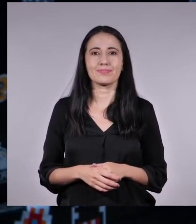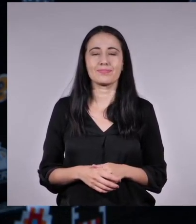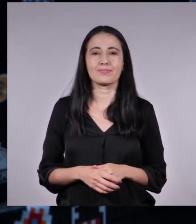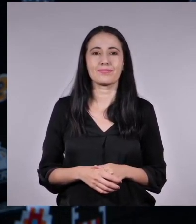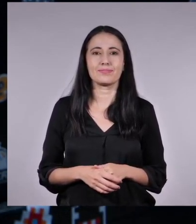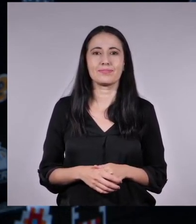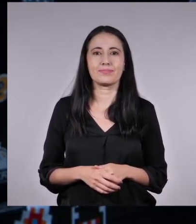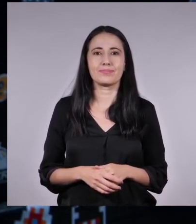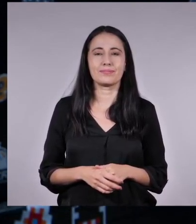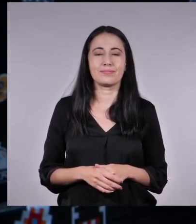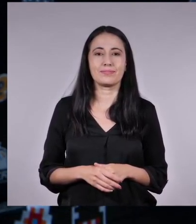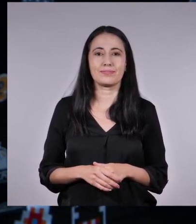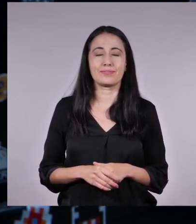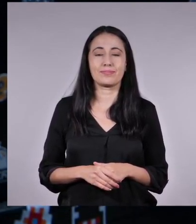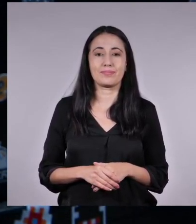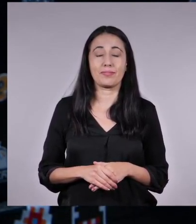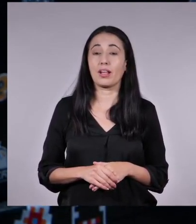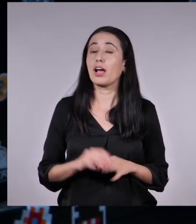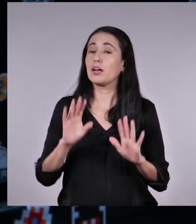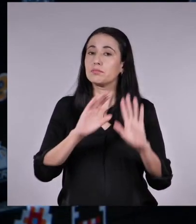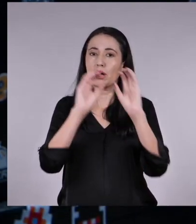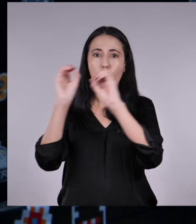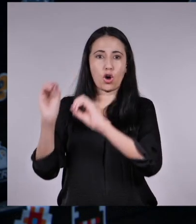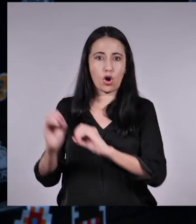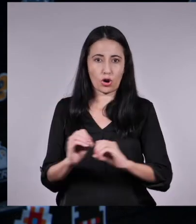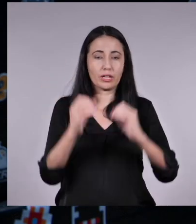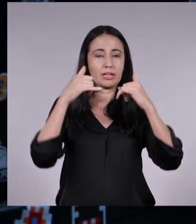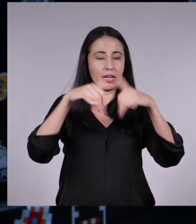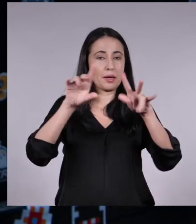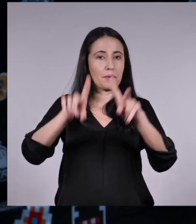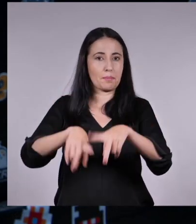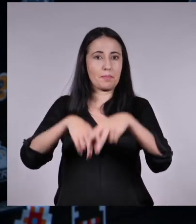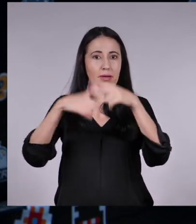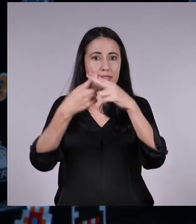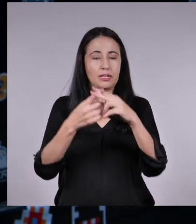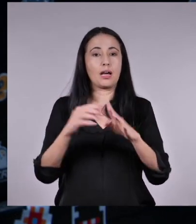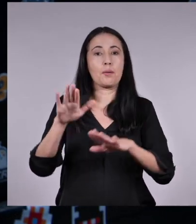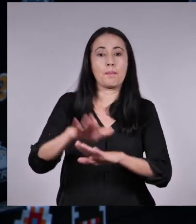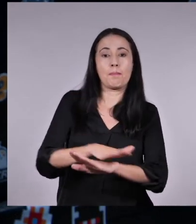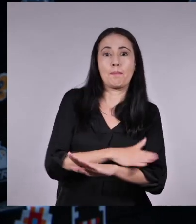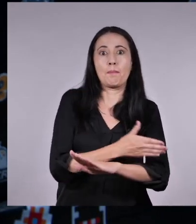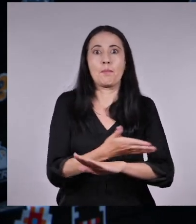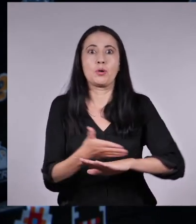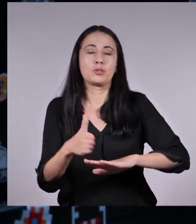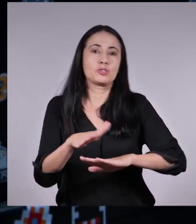Y sin ningún orden en particular, vamos a empezar por la música.